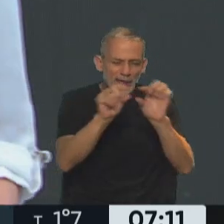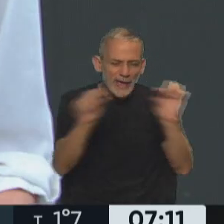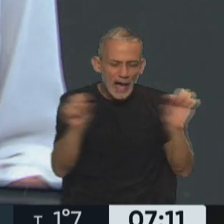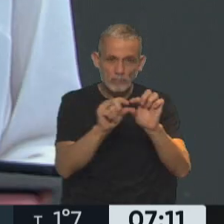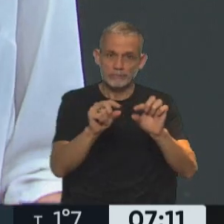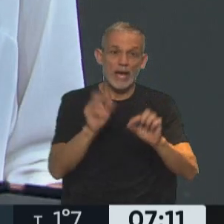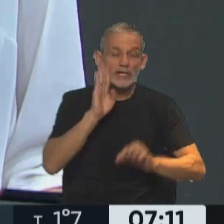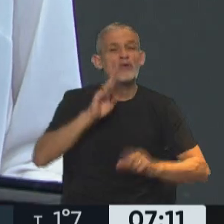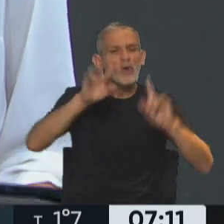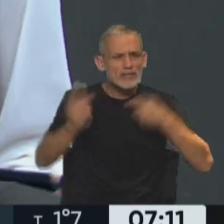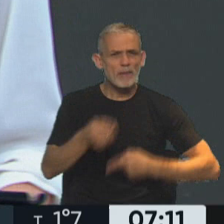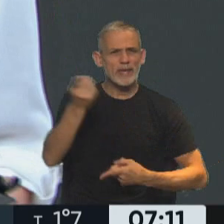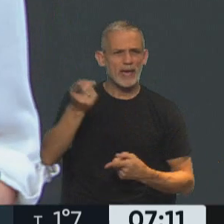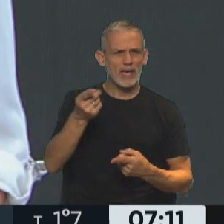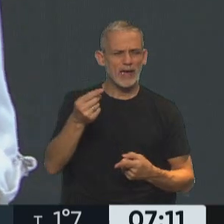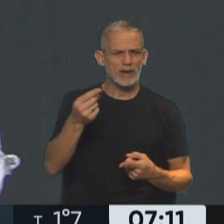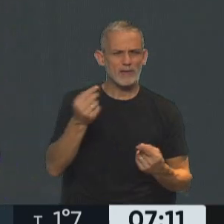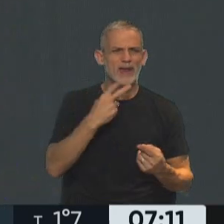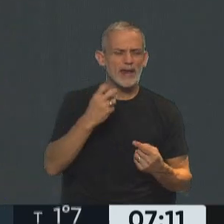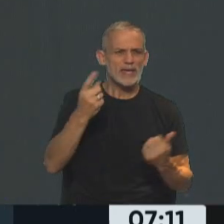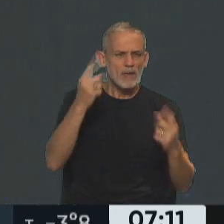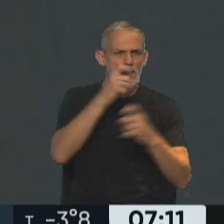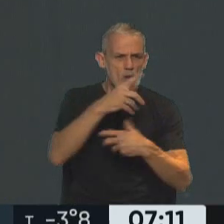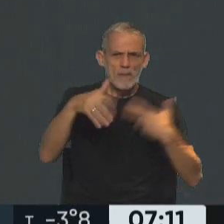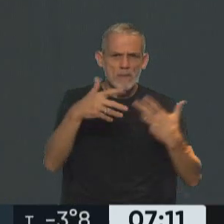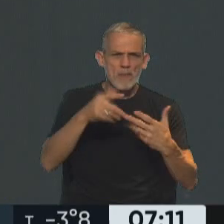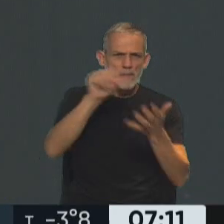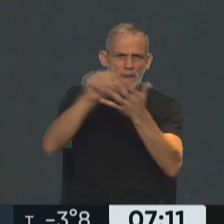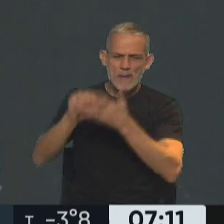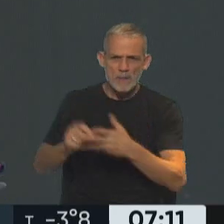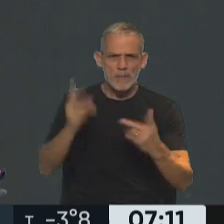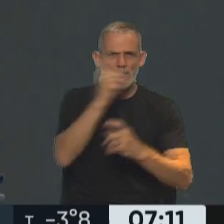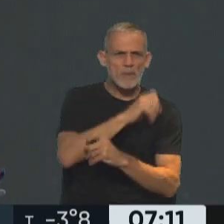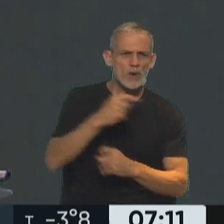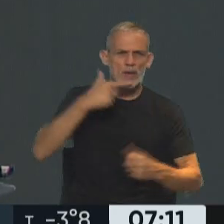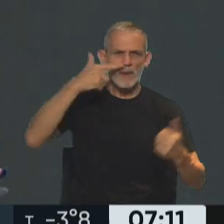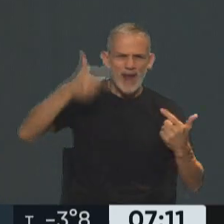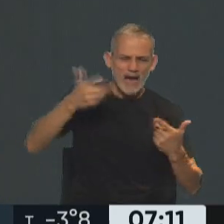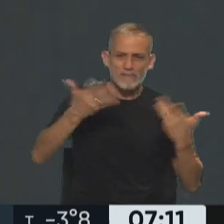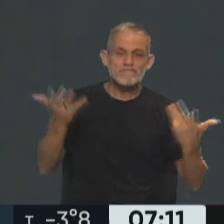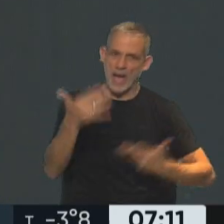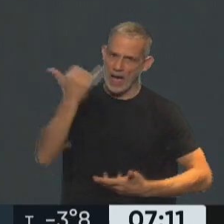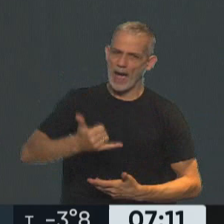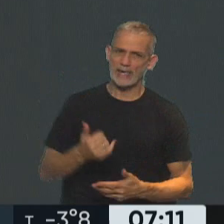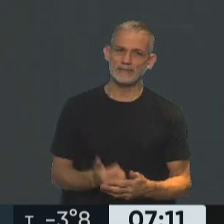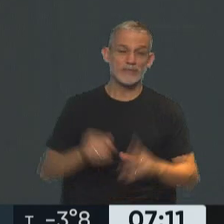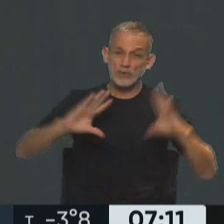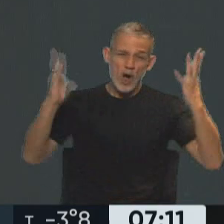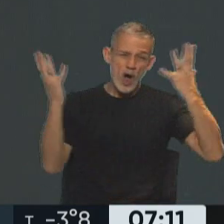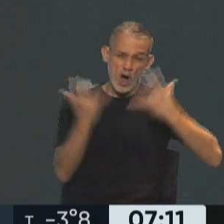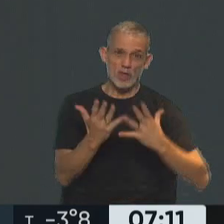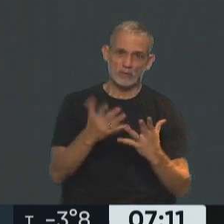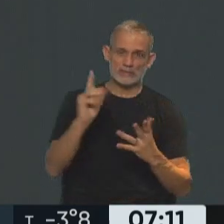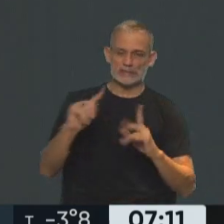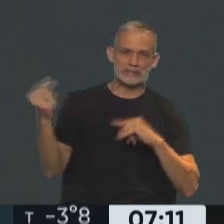Y en Estados Unidos el tema energía es un problema también en cualquier país. Digo, hay algo de eso, de que todo el mundo se